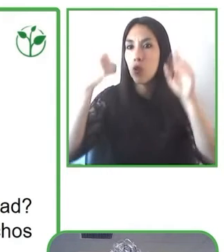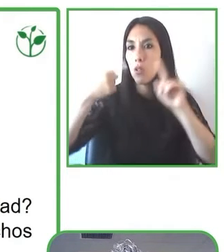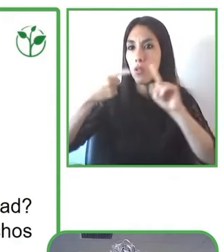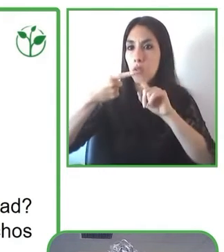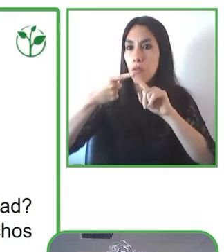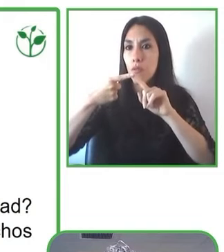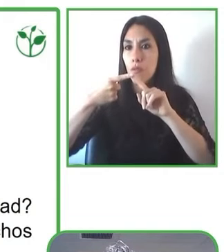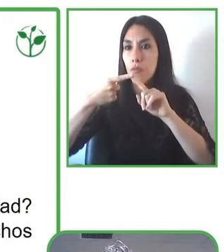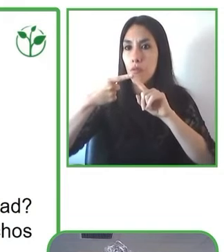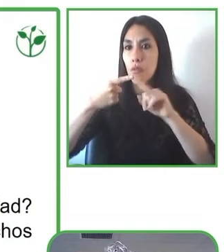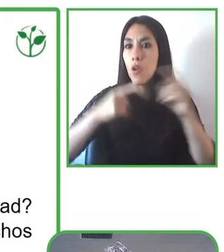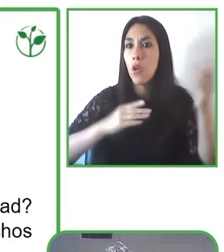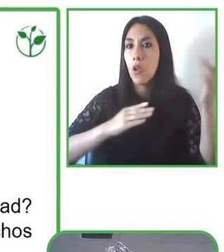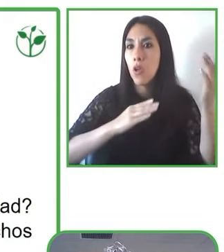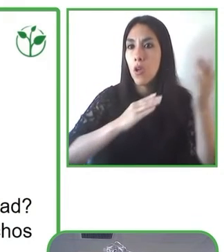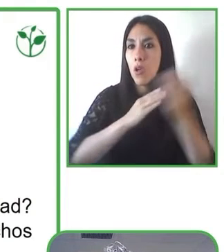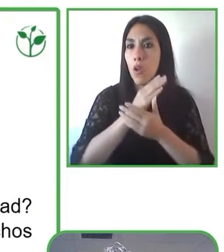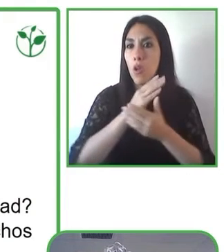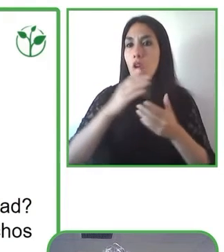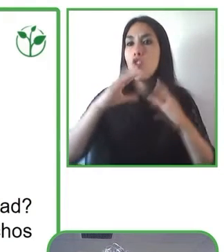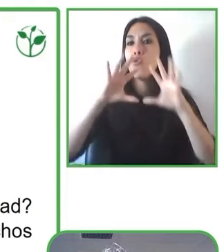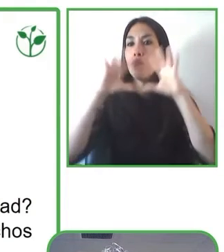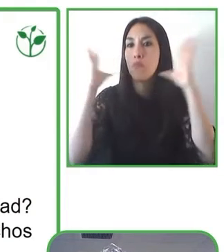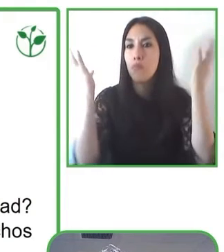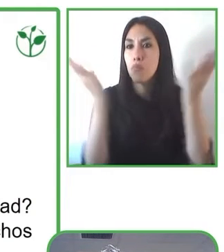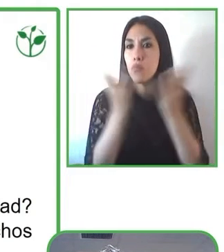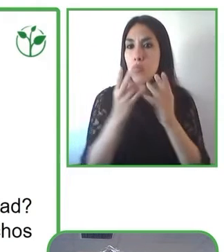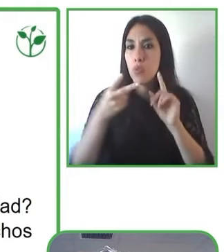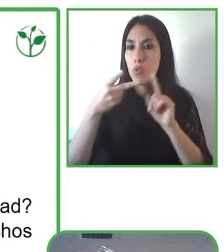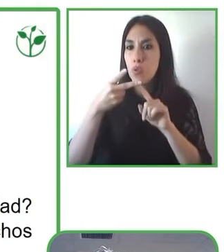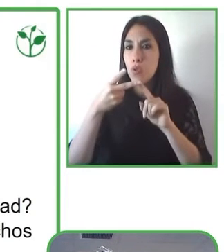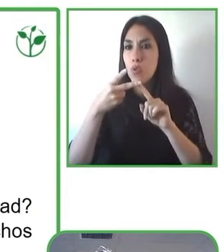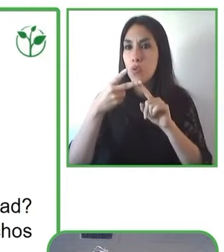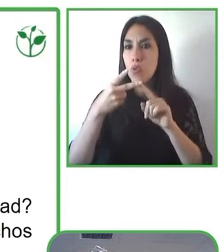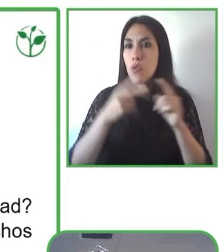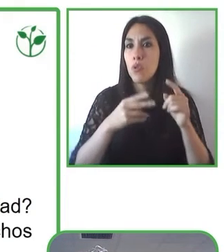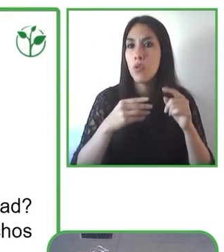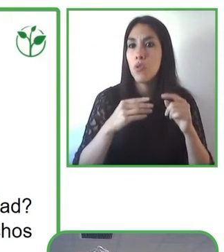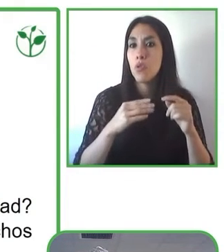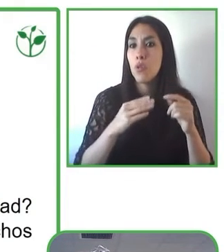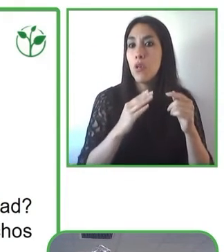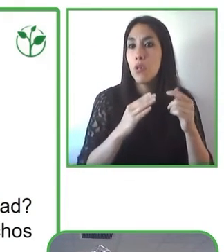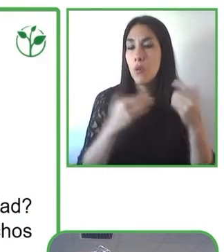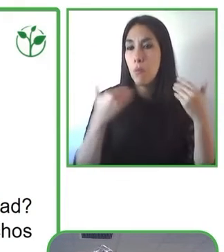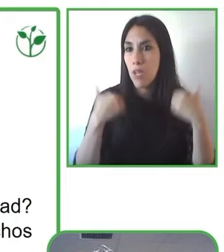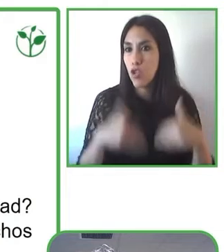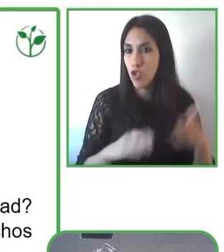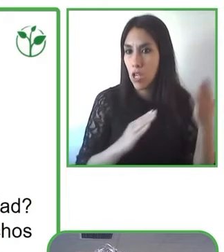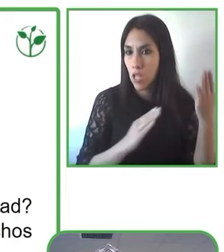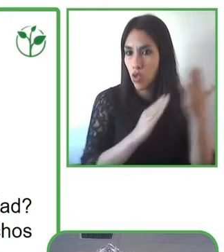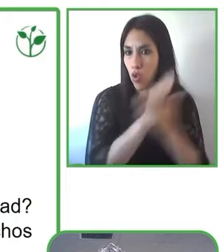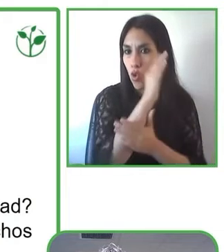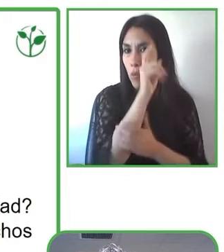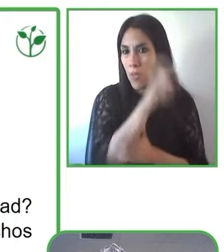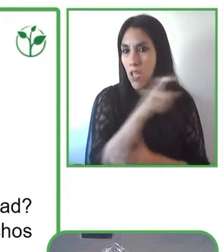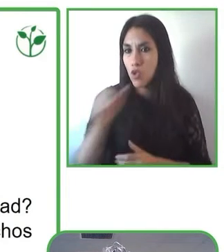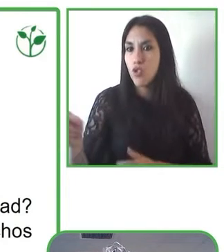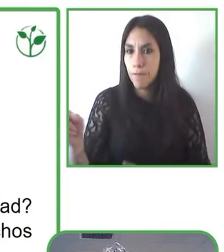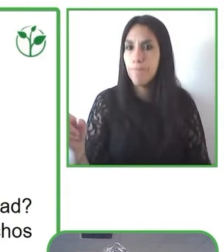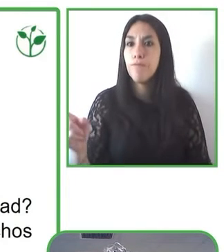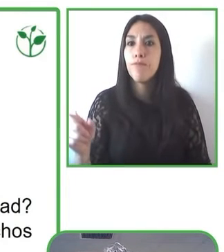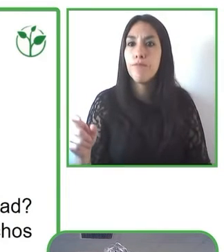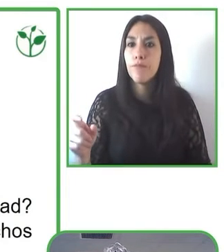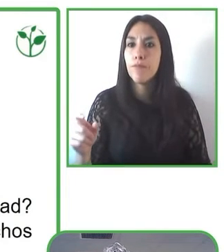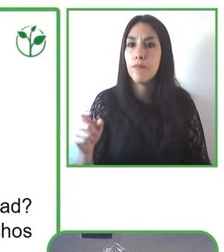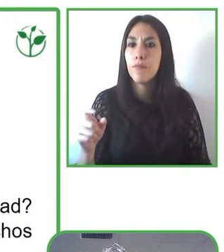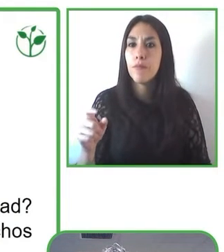Las principales materias que nosotros tratamos son los conceptos esenciales de discapacidad que aparecen en la Convención Internacional